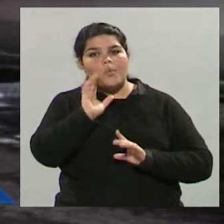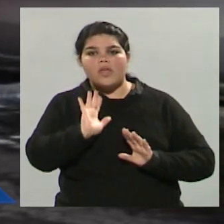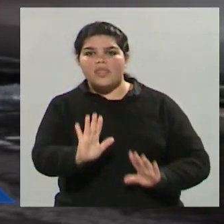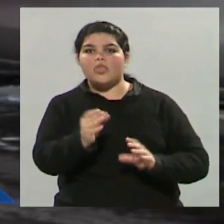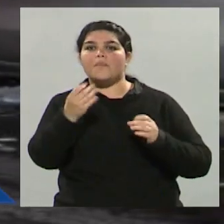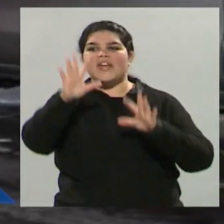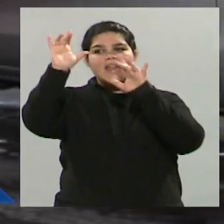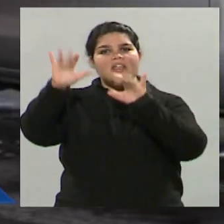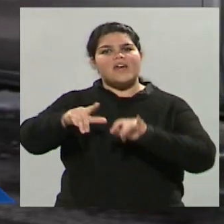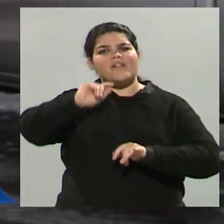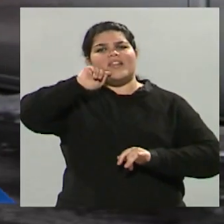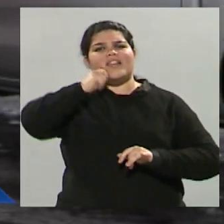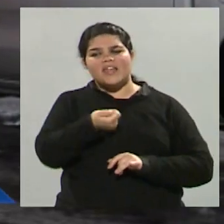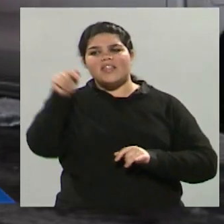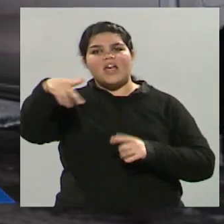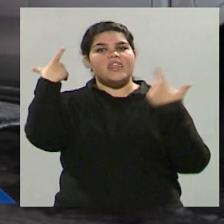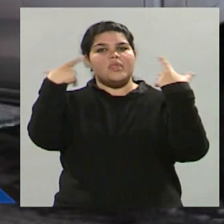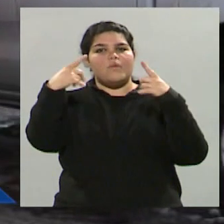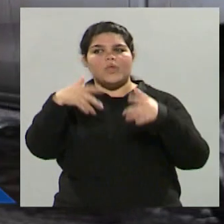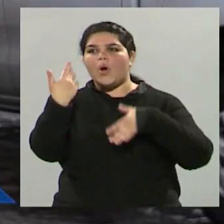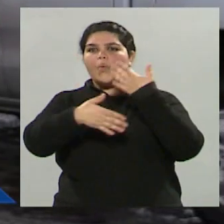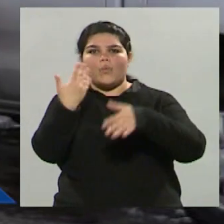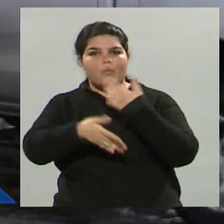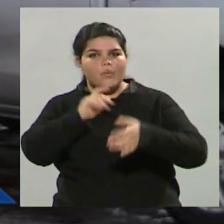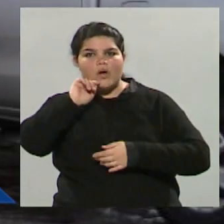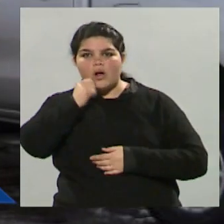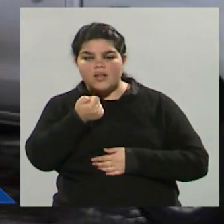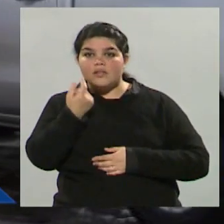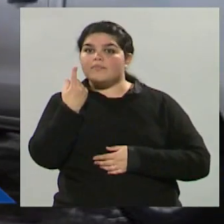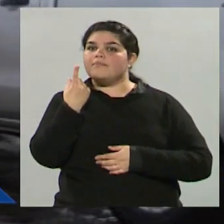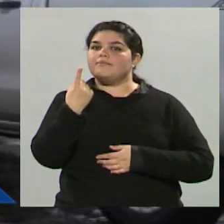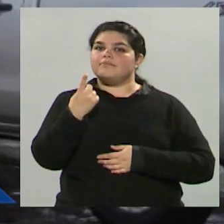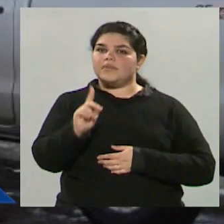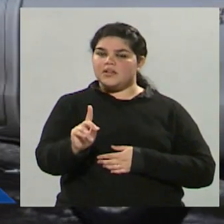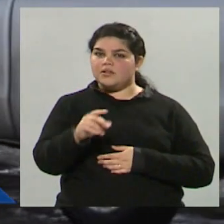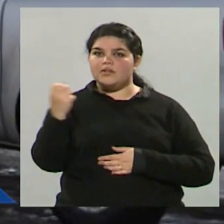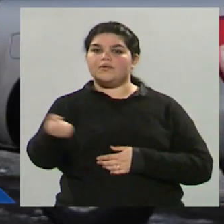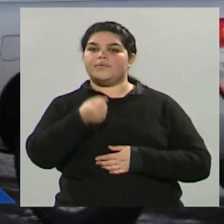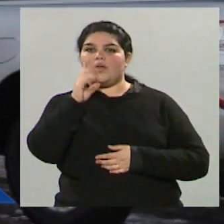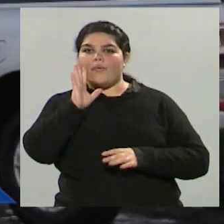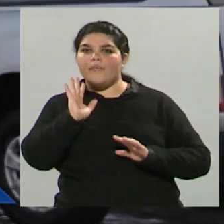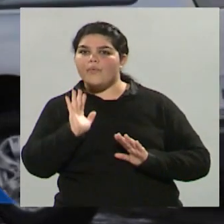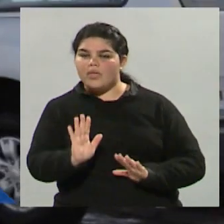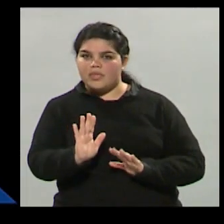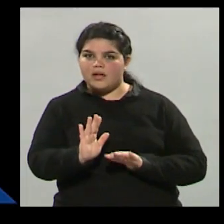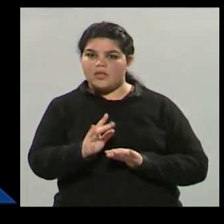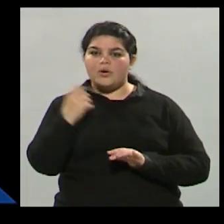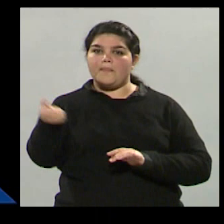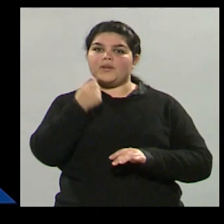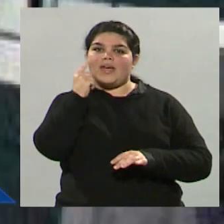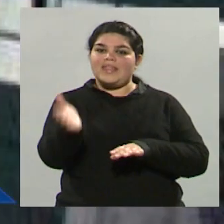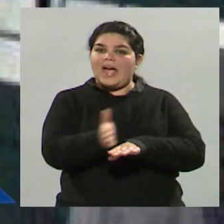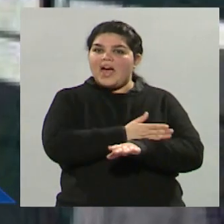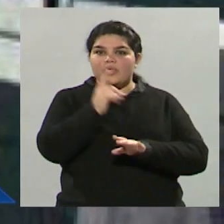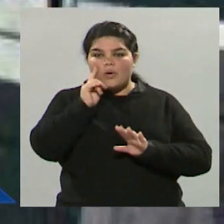la nieve es muy linda para disfrutarla y jugar con ella, pero, por supuesto, hay que tener todos los recaudos,